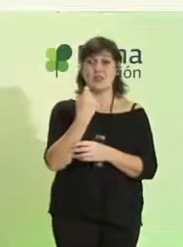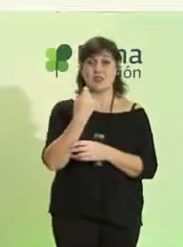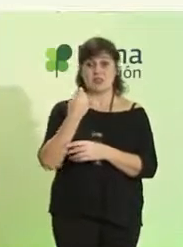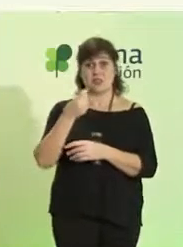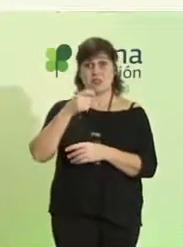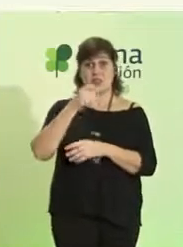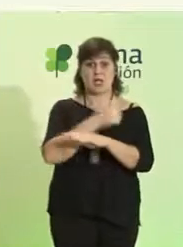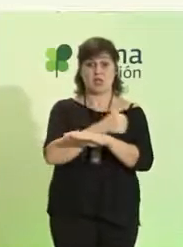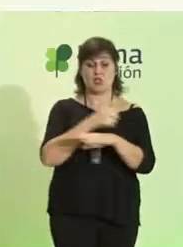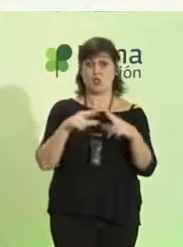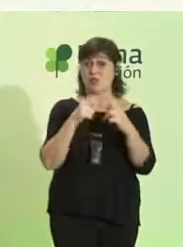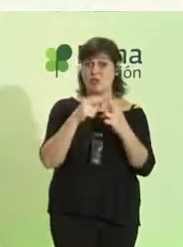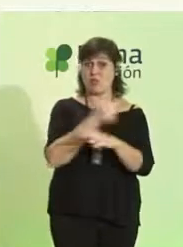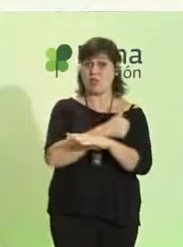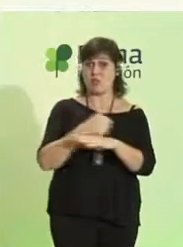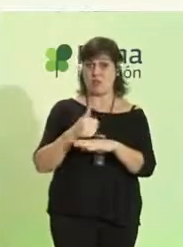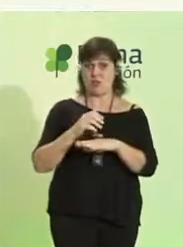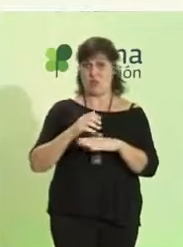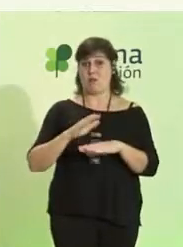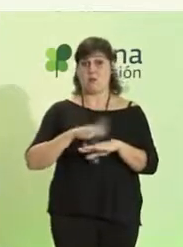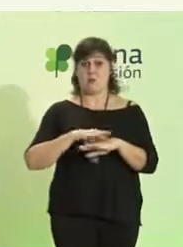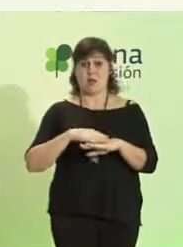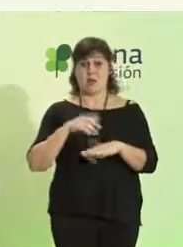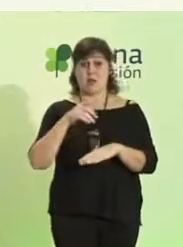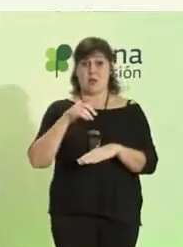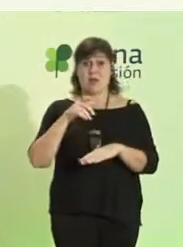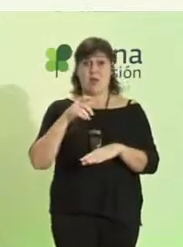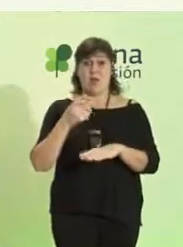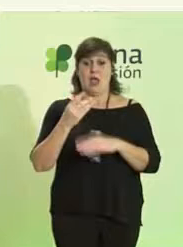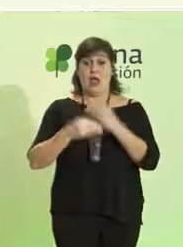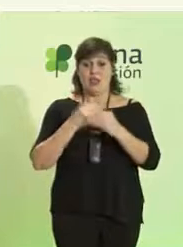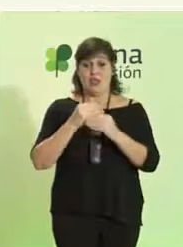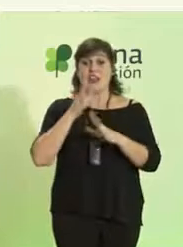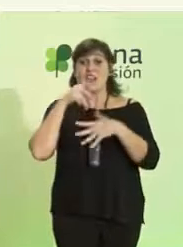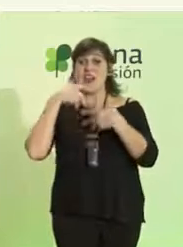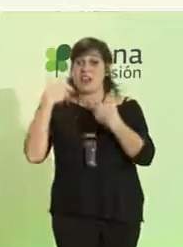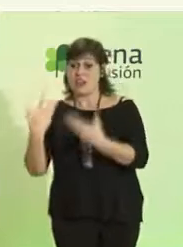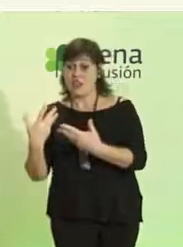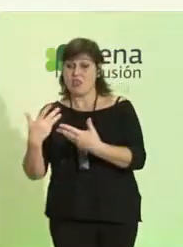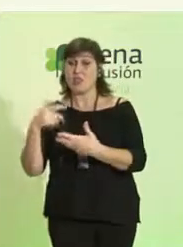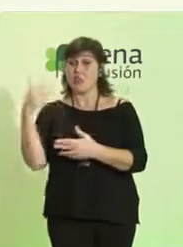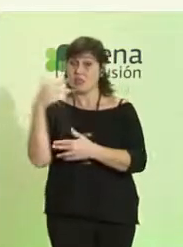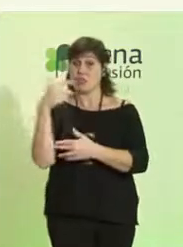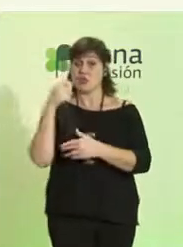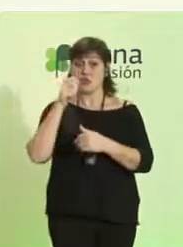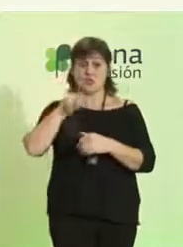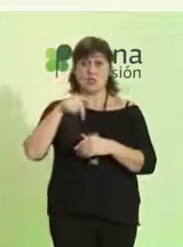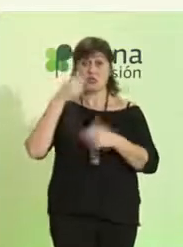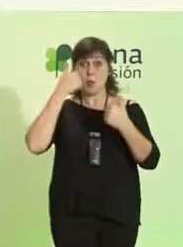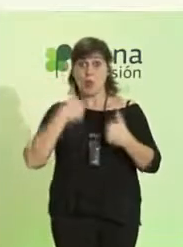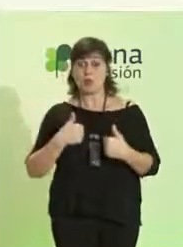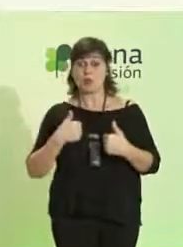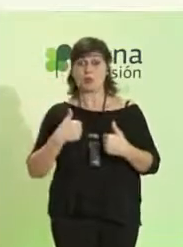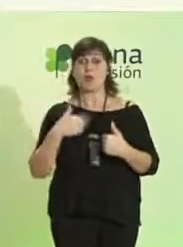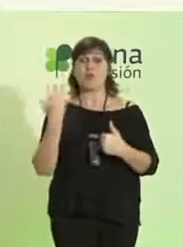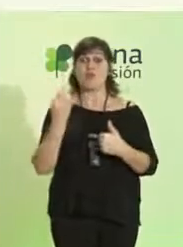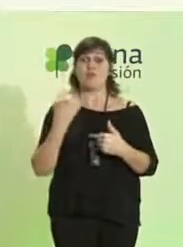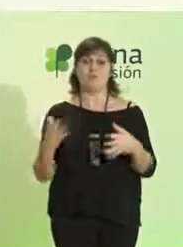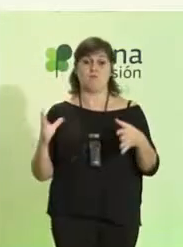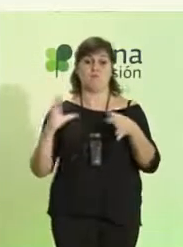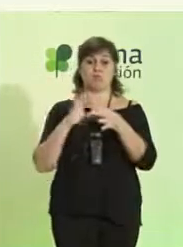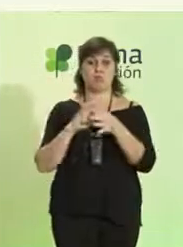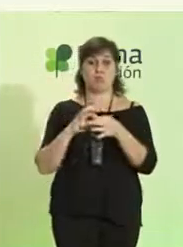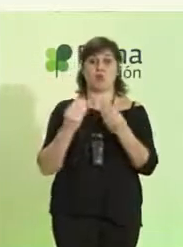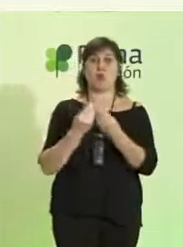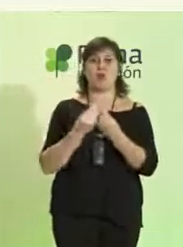civil por implantar y hacer realidad en el día a día los derechos de los seres humanos tienen que ir, por tanto, conjuntamente,